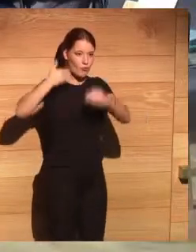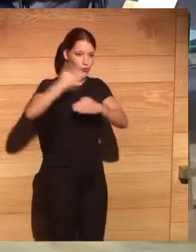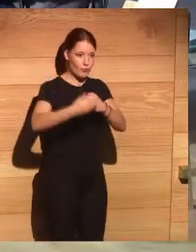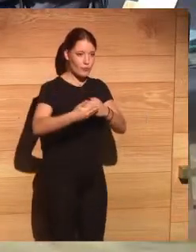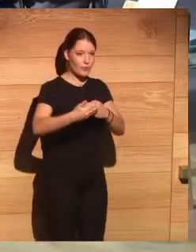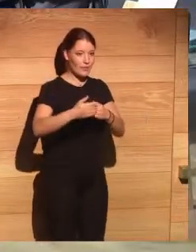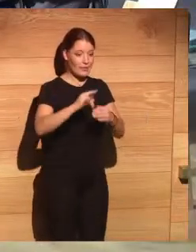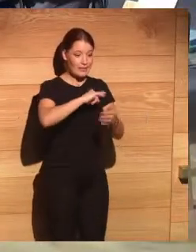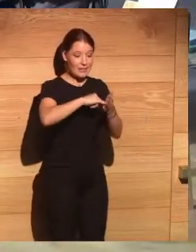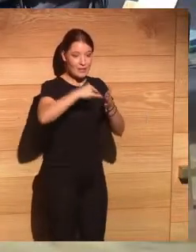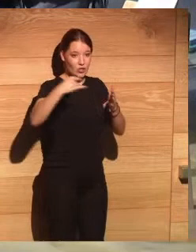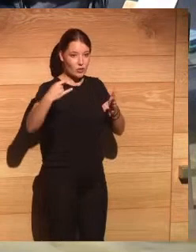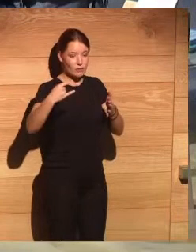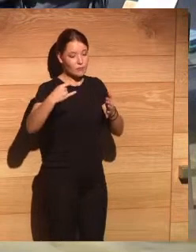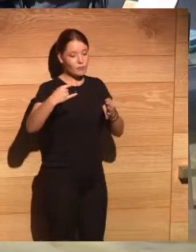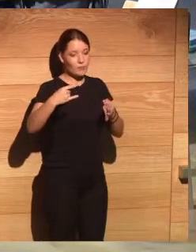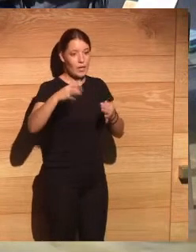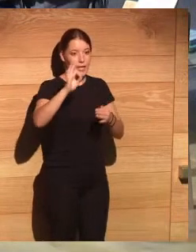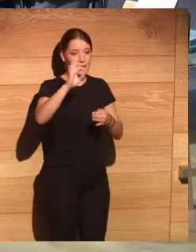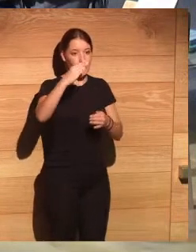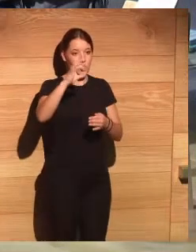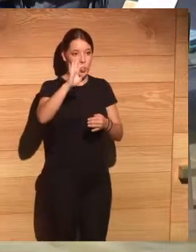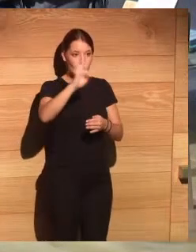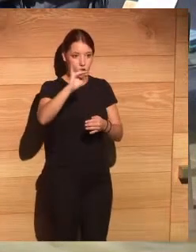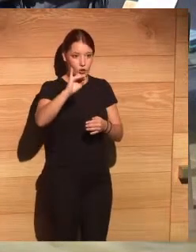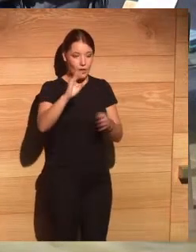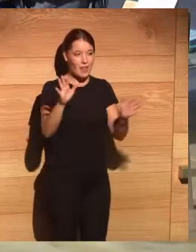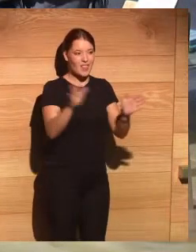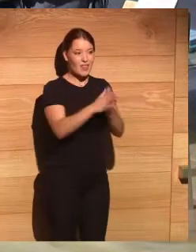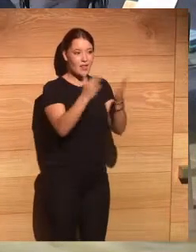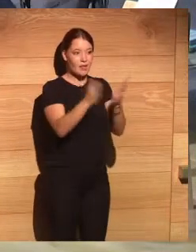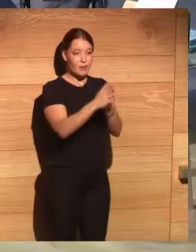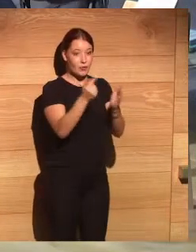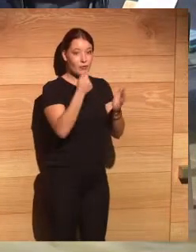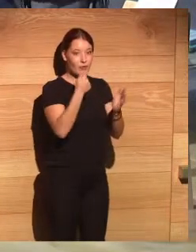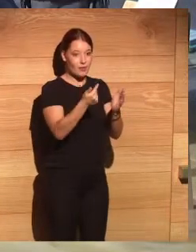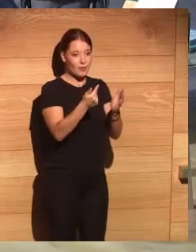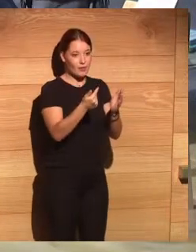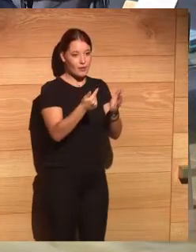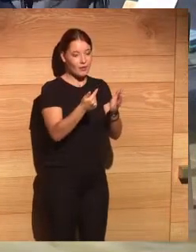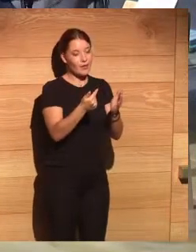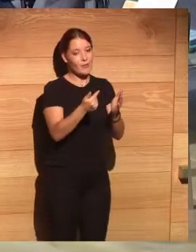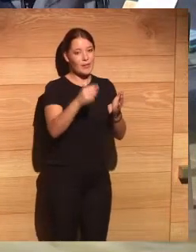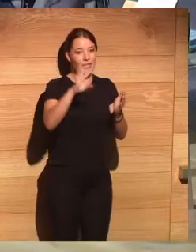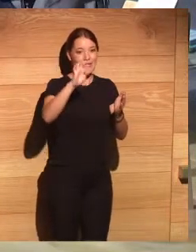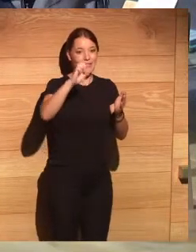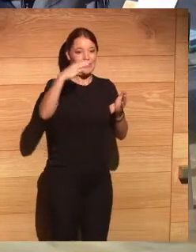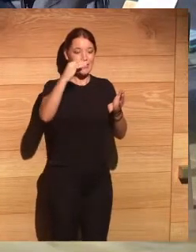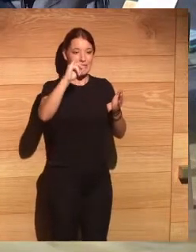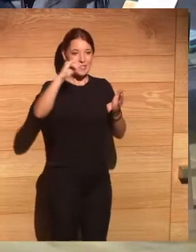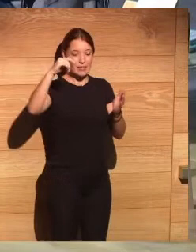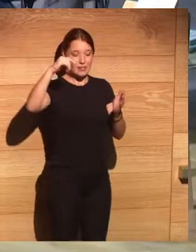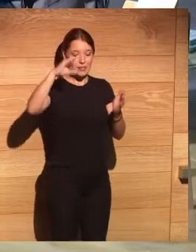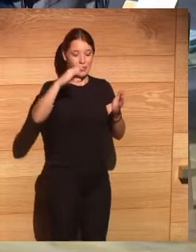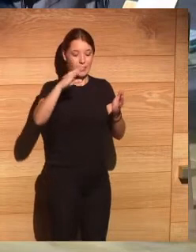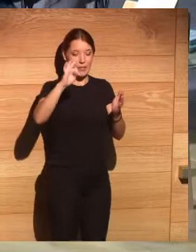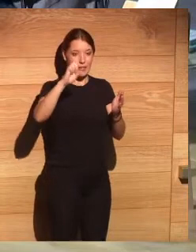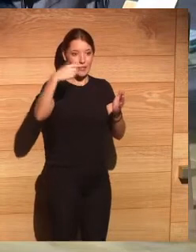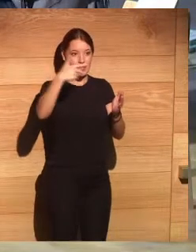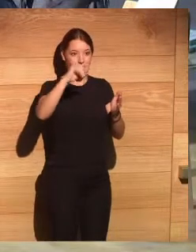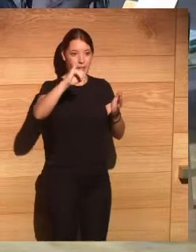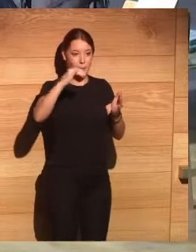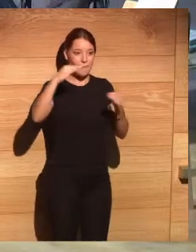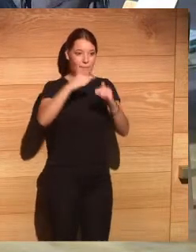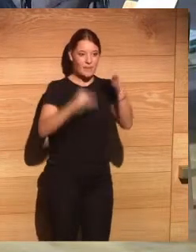lo que llama Scott Hartley en su último libro Más Techi y Menos Platón no, al revés Menos Techi y Más Platón habla de pensamiento